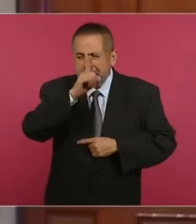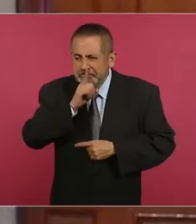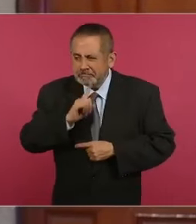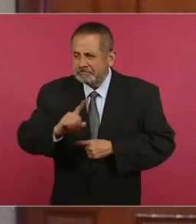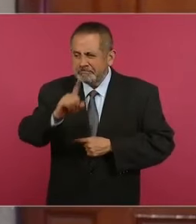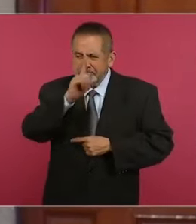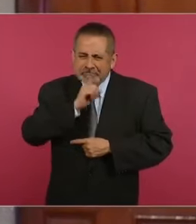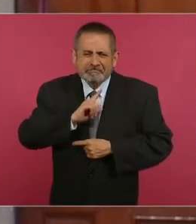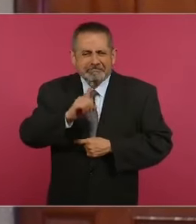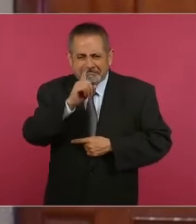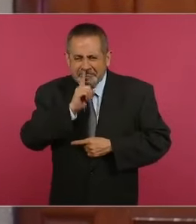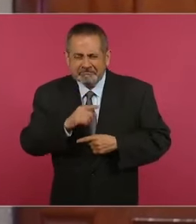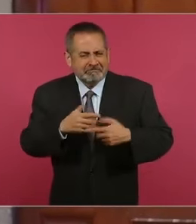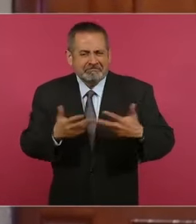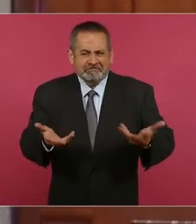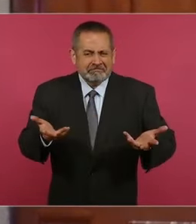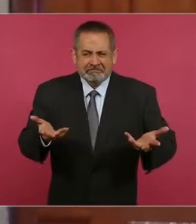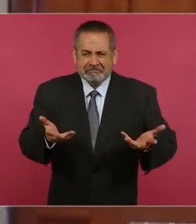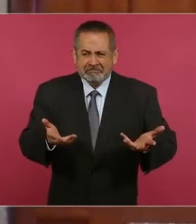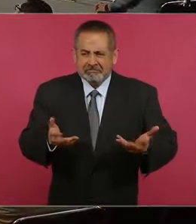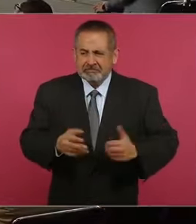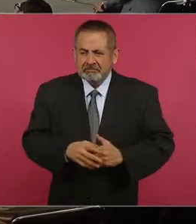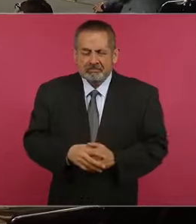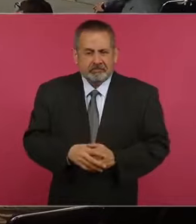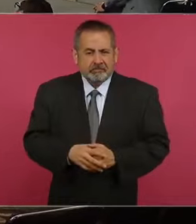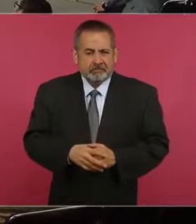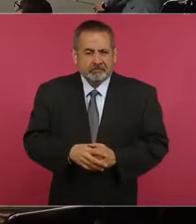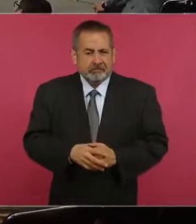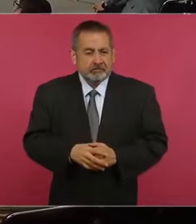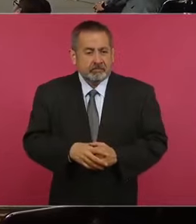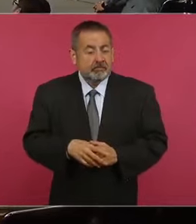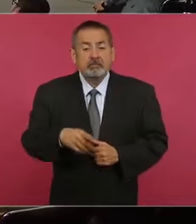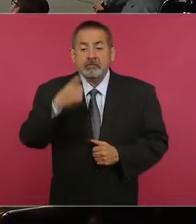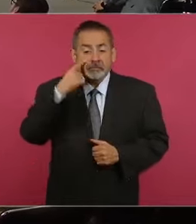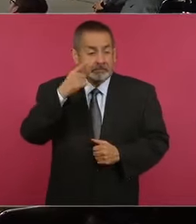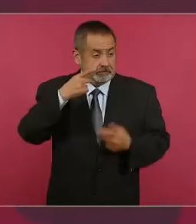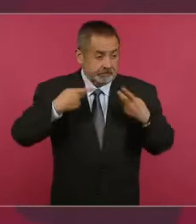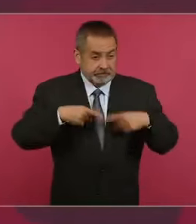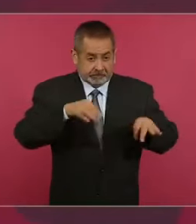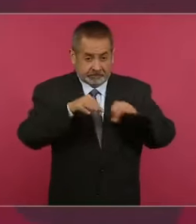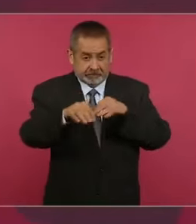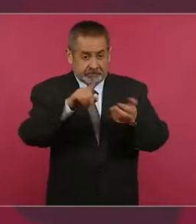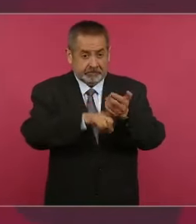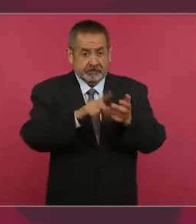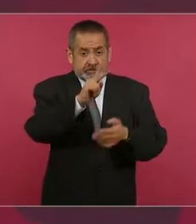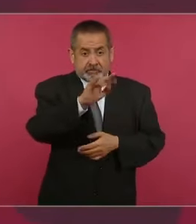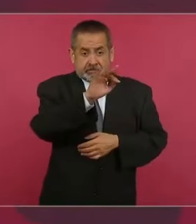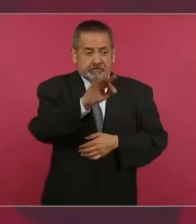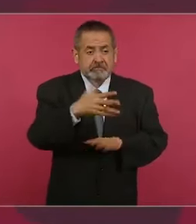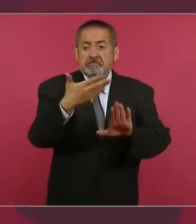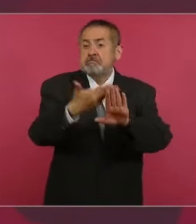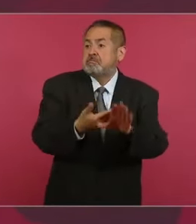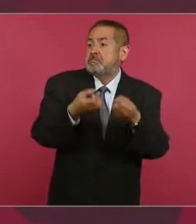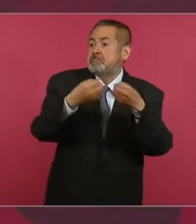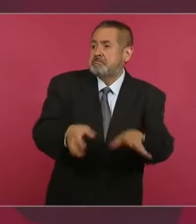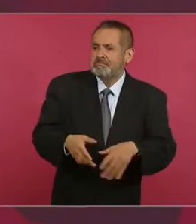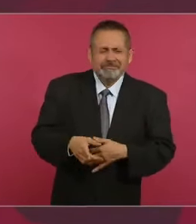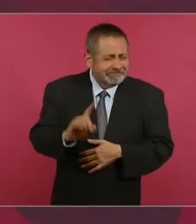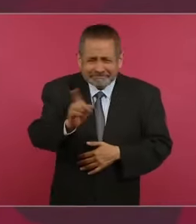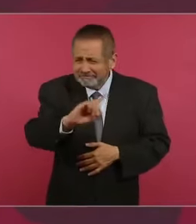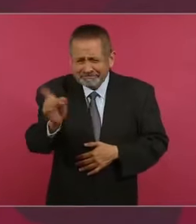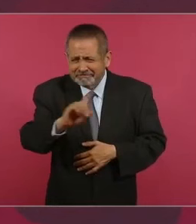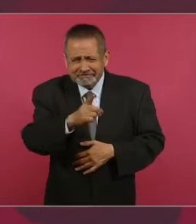de decir es que se afecta a los trabajadores. No, a ningún trabajador se le afecta,